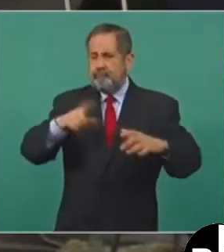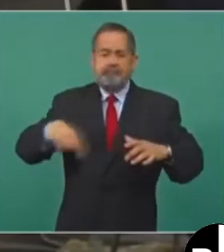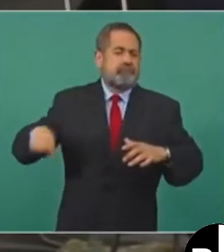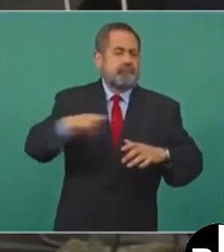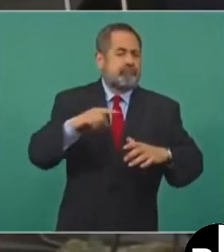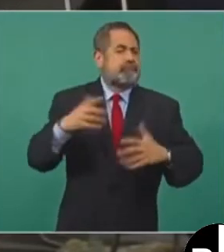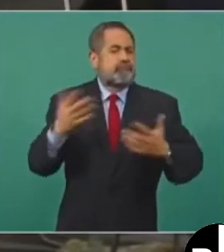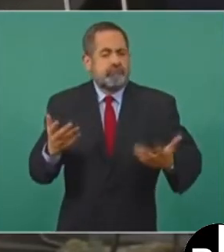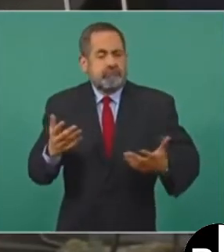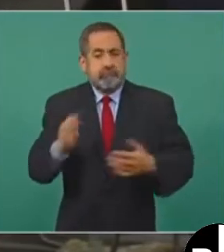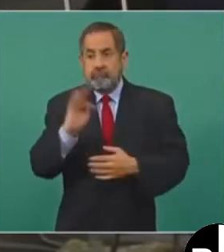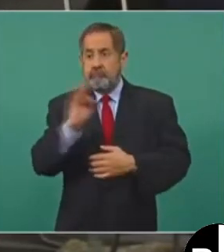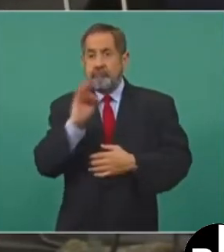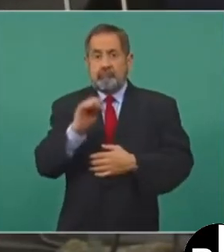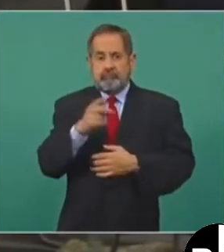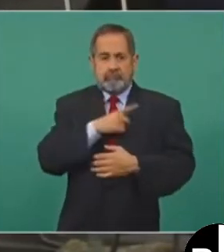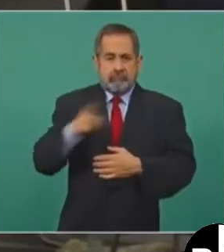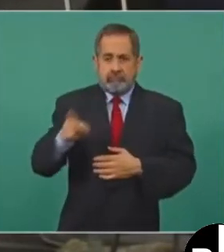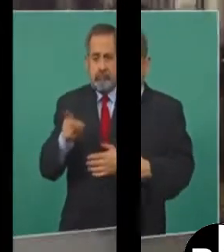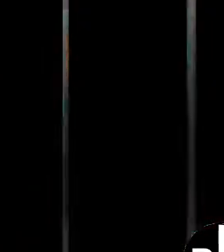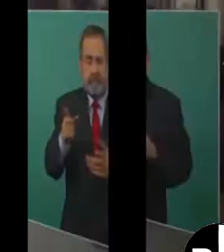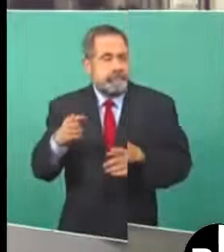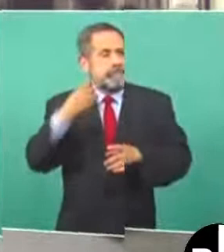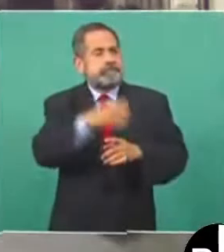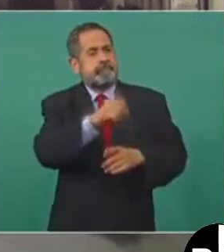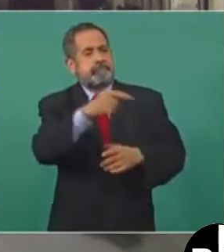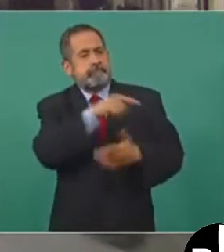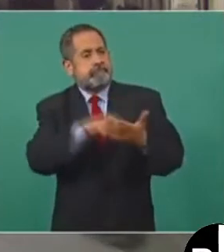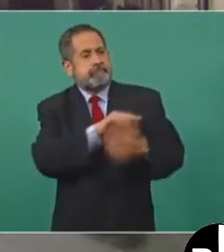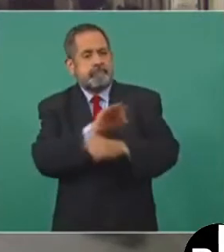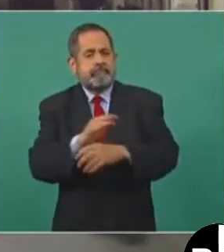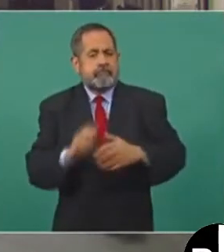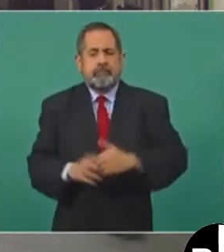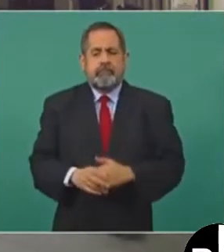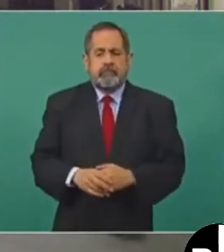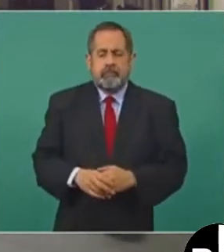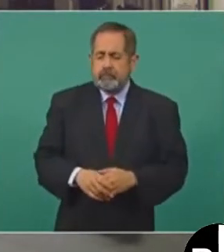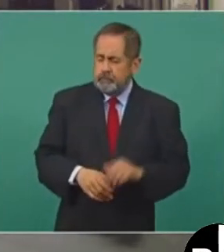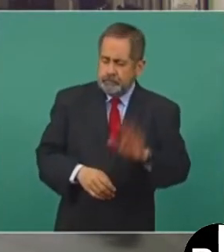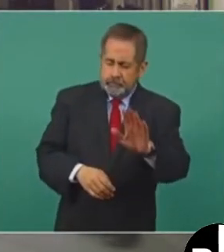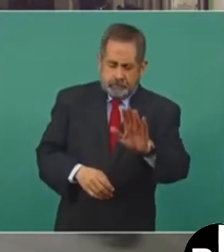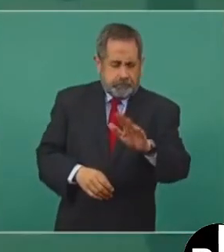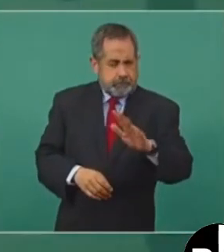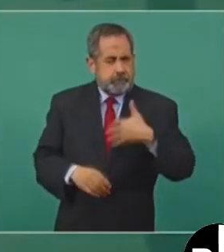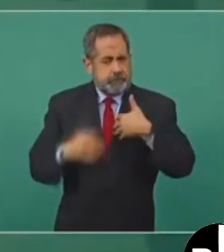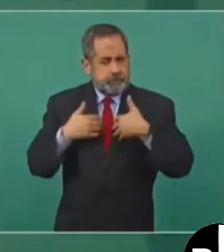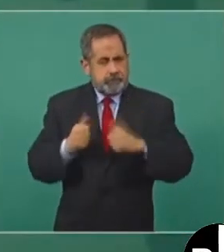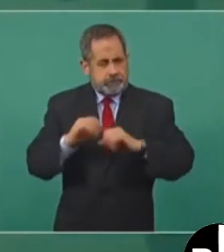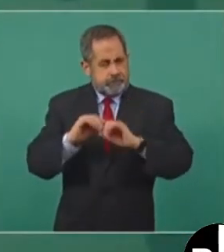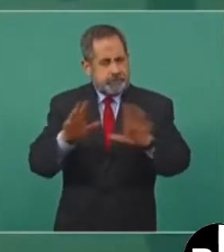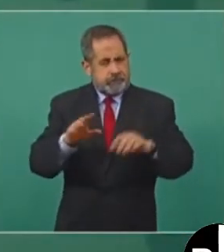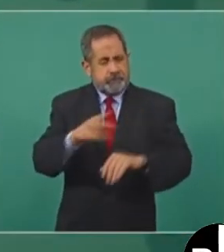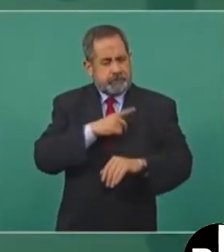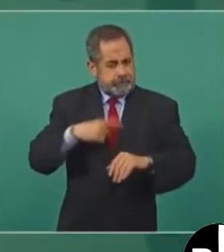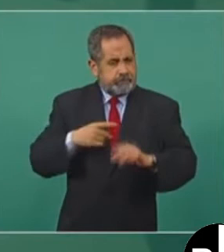y saber si tienen que ir a otras instancias o qué tienen que esperar al respecto? Sí, que se entienda bien, y